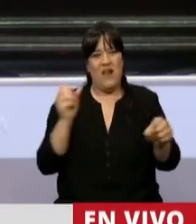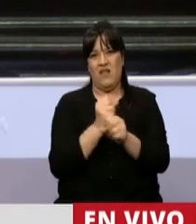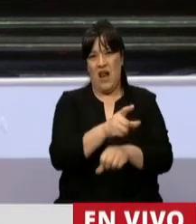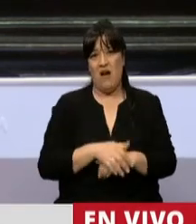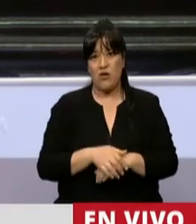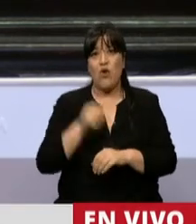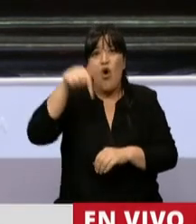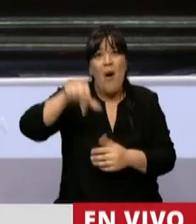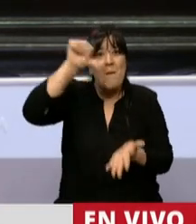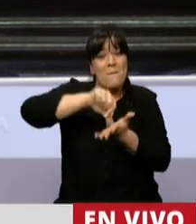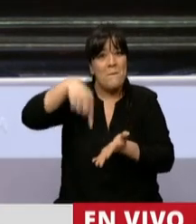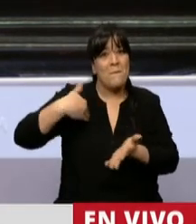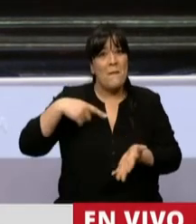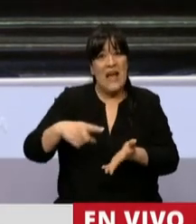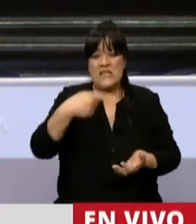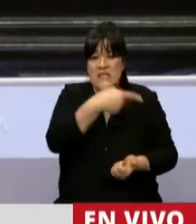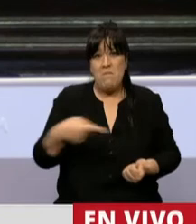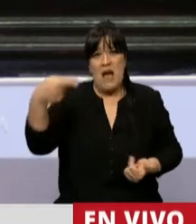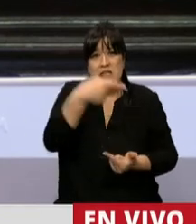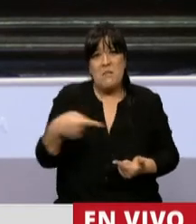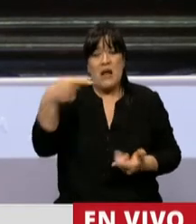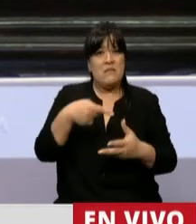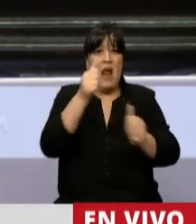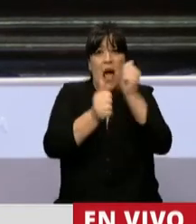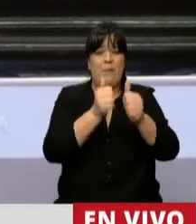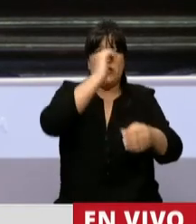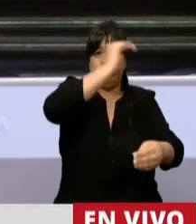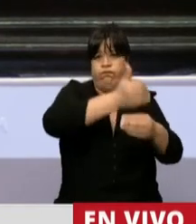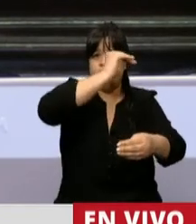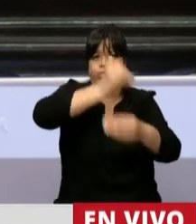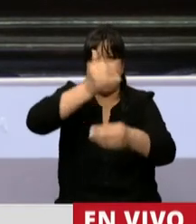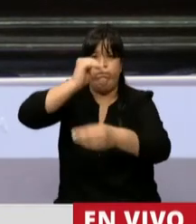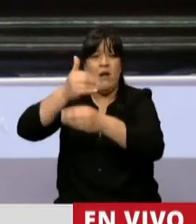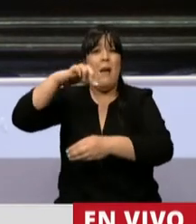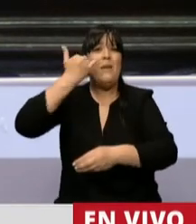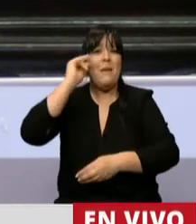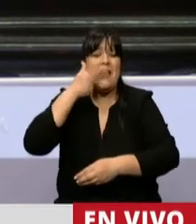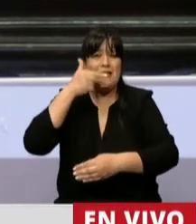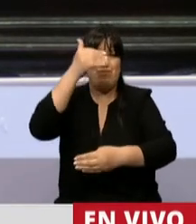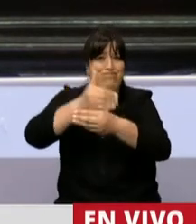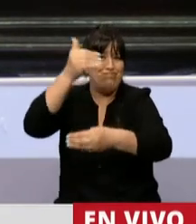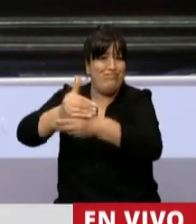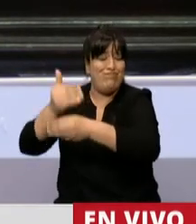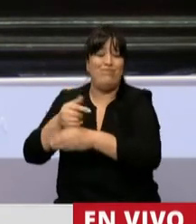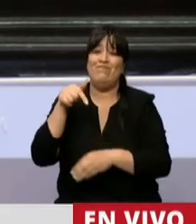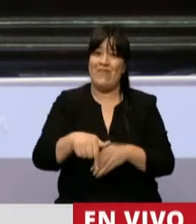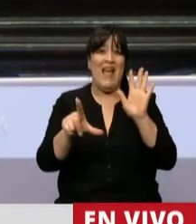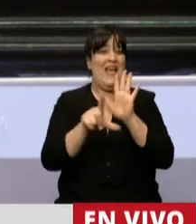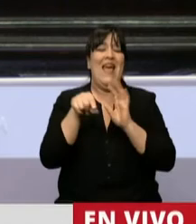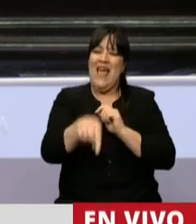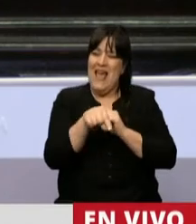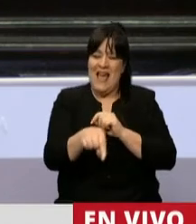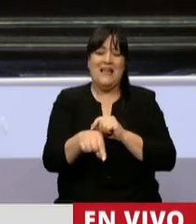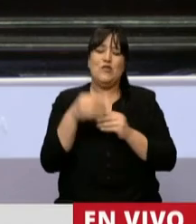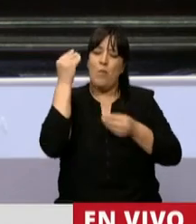En un país donde cada semana se va una gran empresa y cierran decenas de pymes. Esta debería ser nuestra